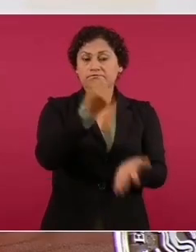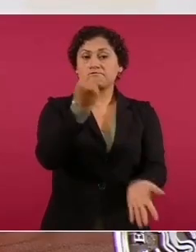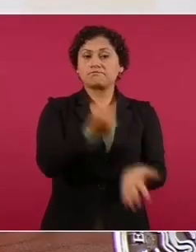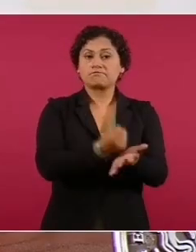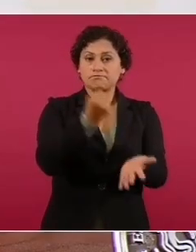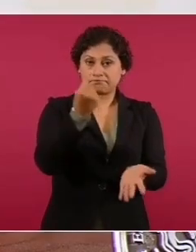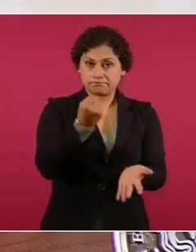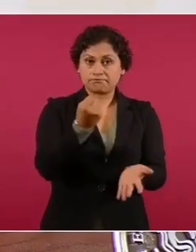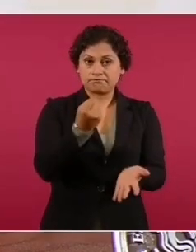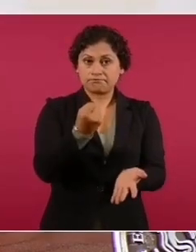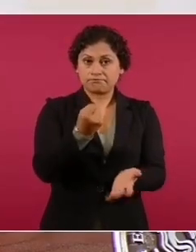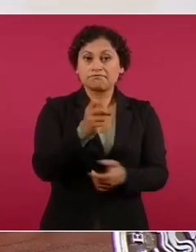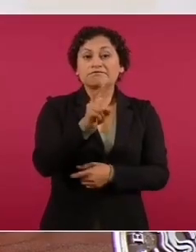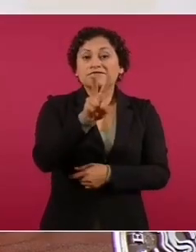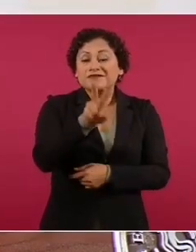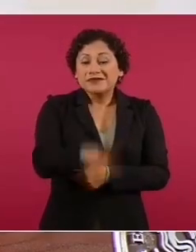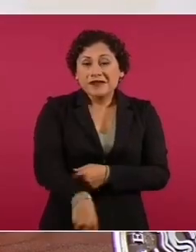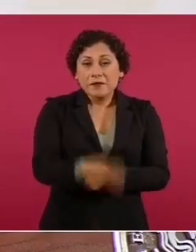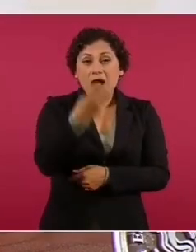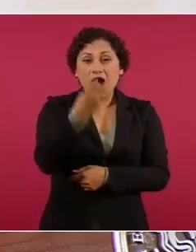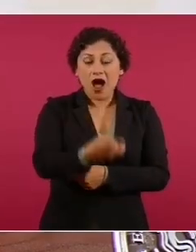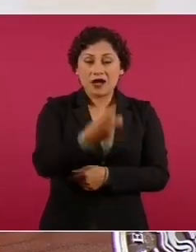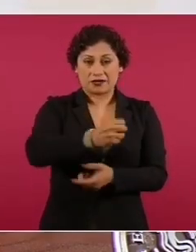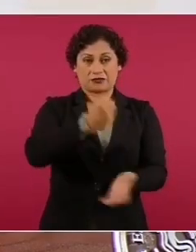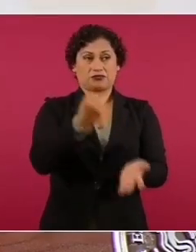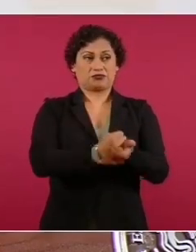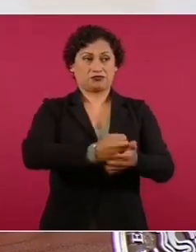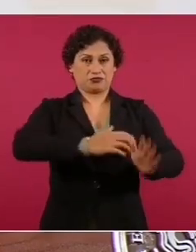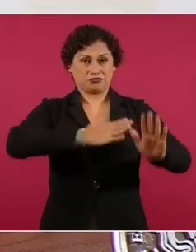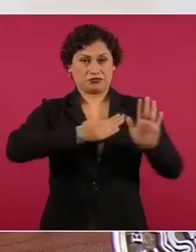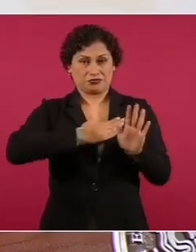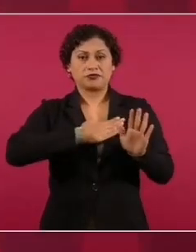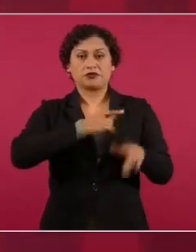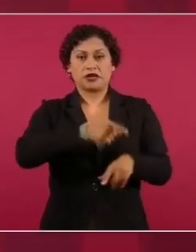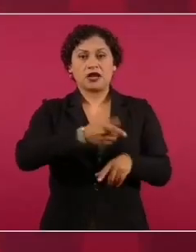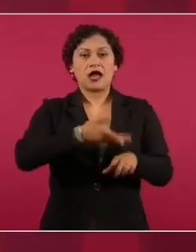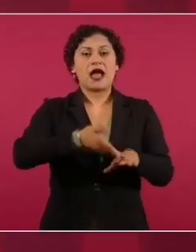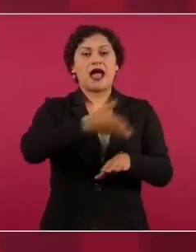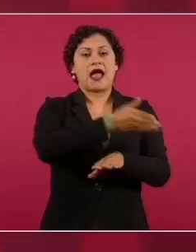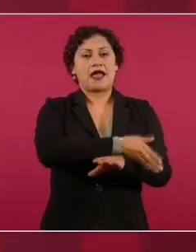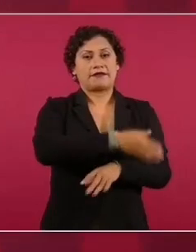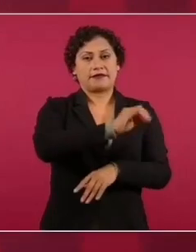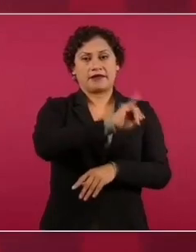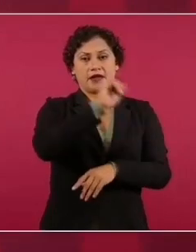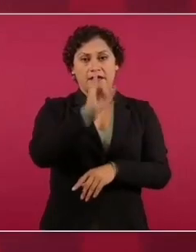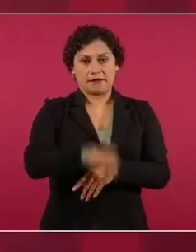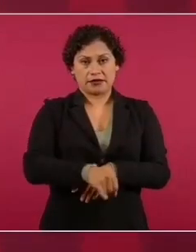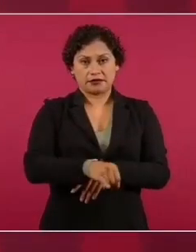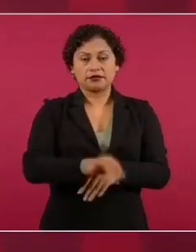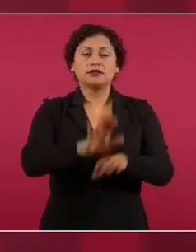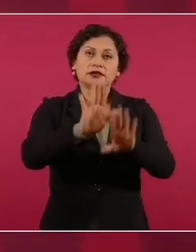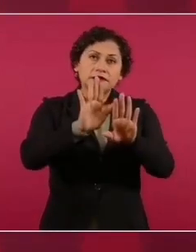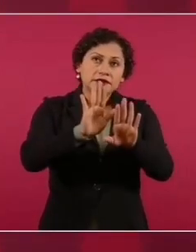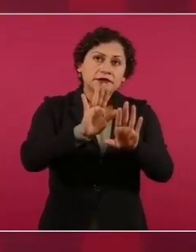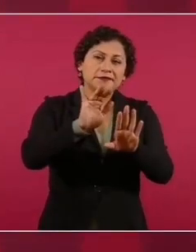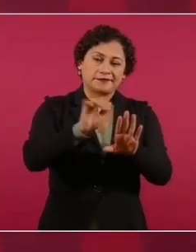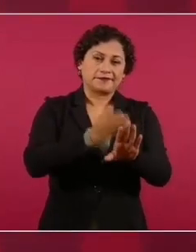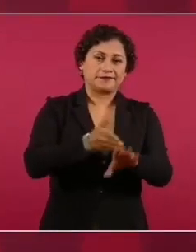habían existido. Bueno, sí, durante el gobierno del general Cárdenas.